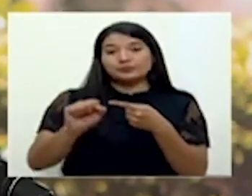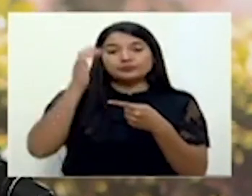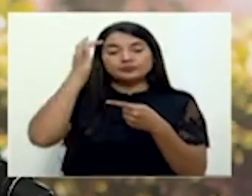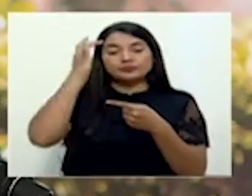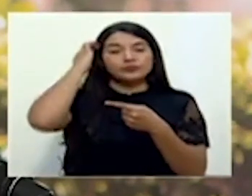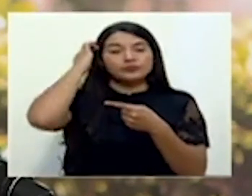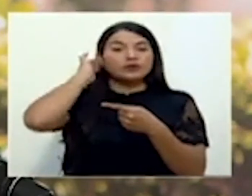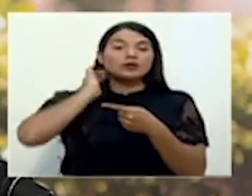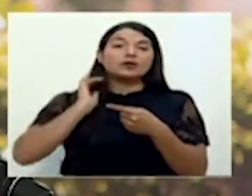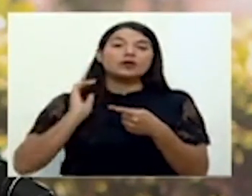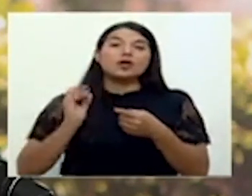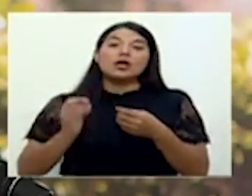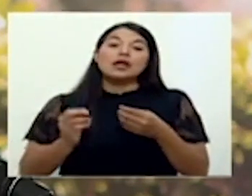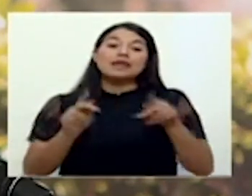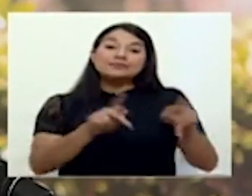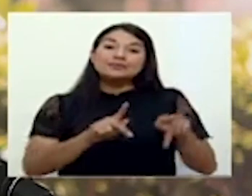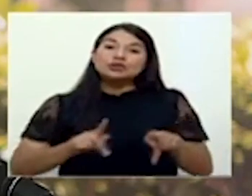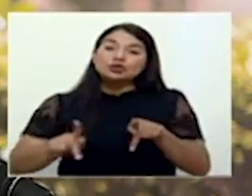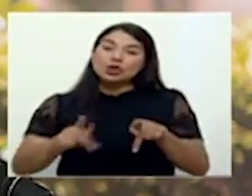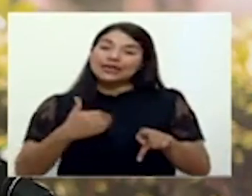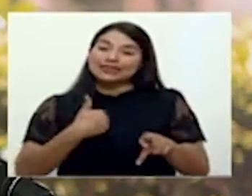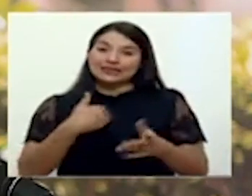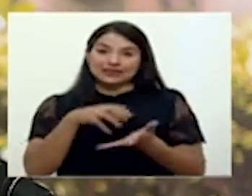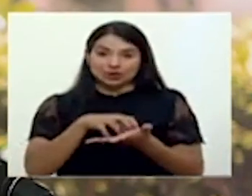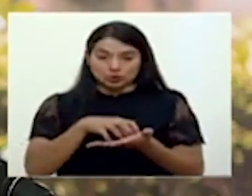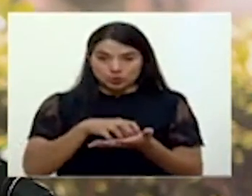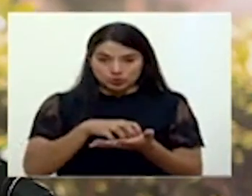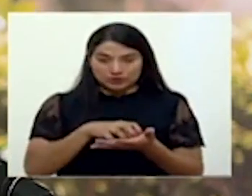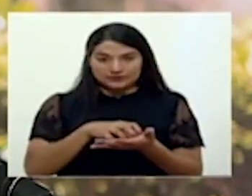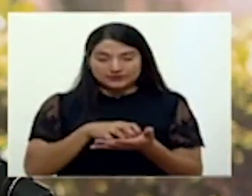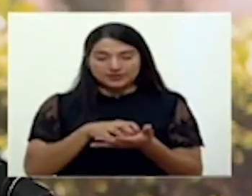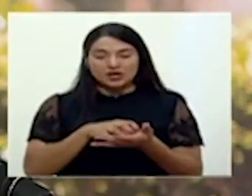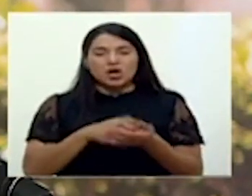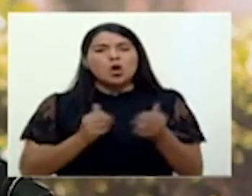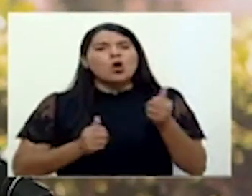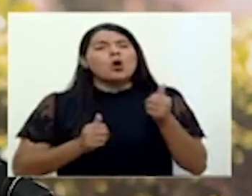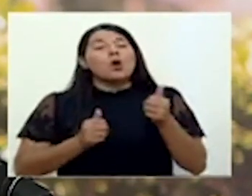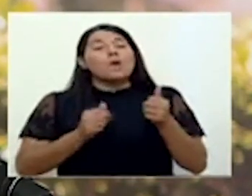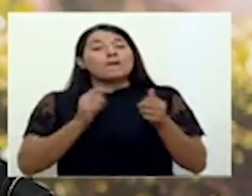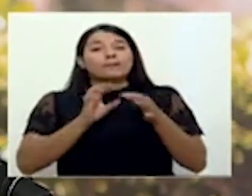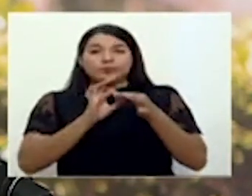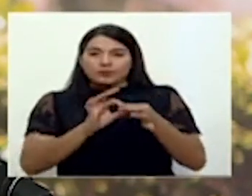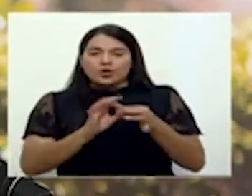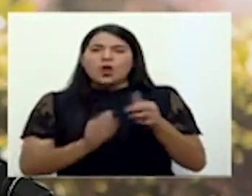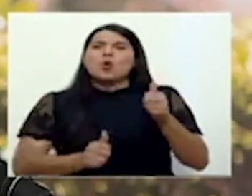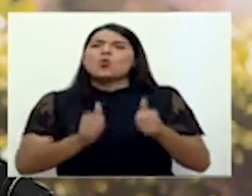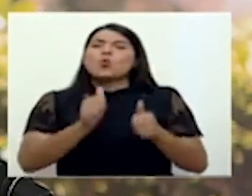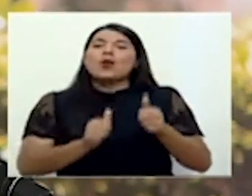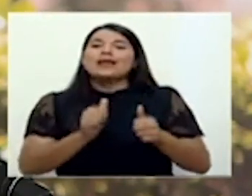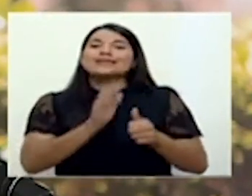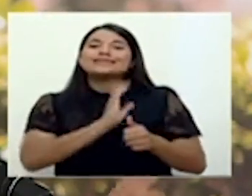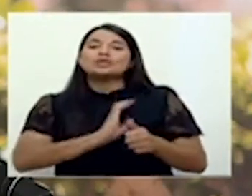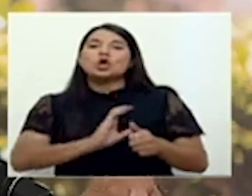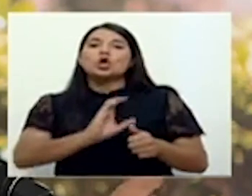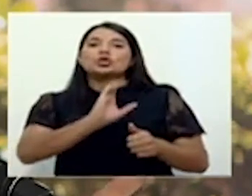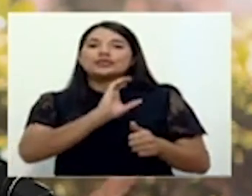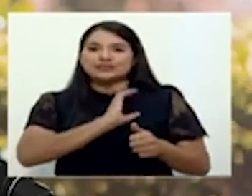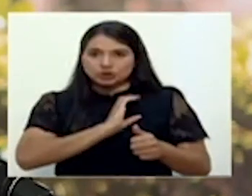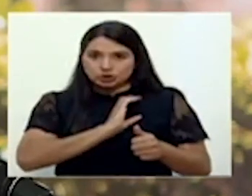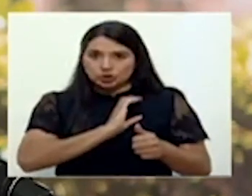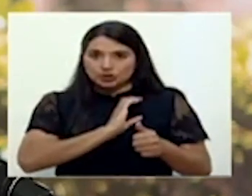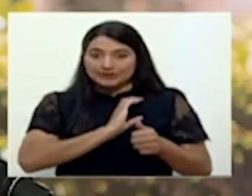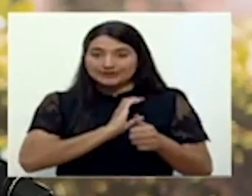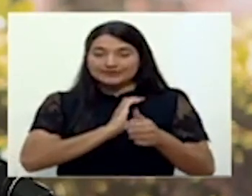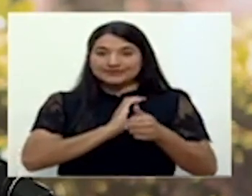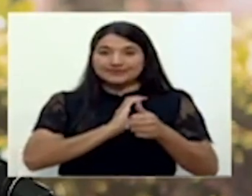hay dudas entre los lectores en cuáles son las condiciones fundamentales de esa restricción durante los primeros